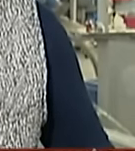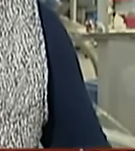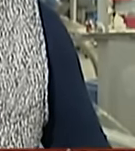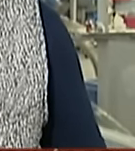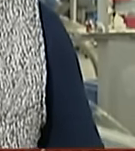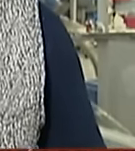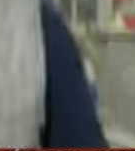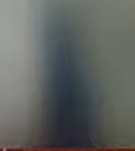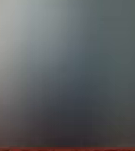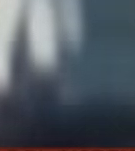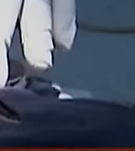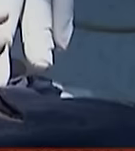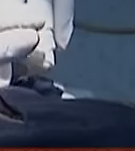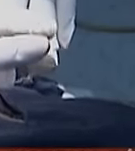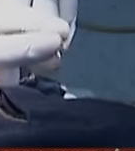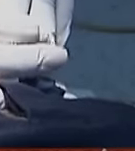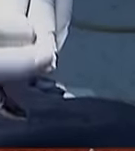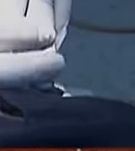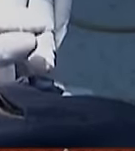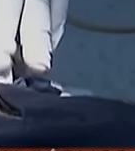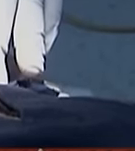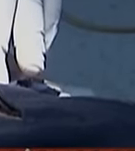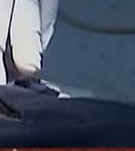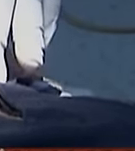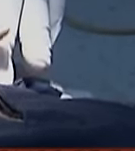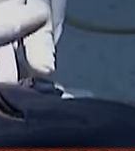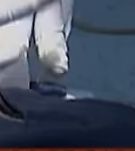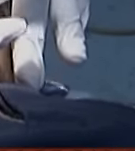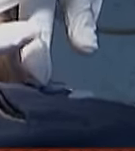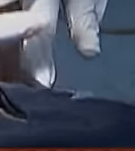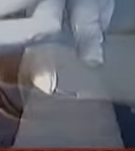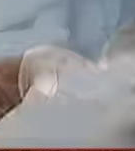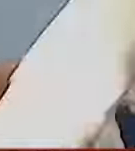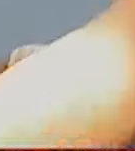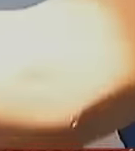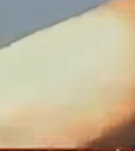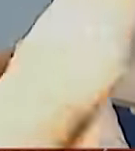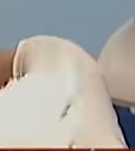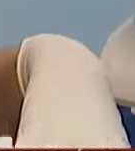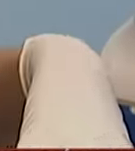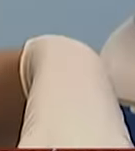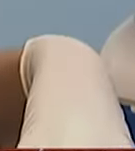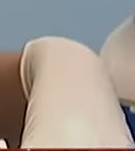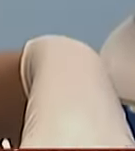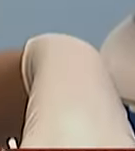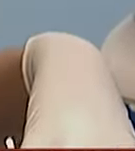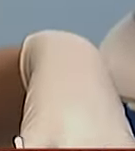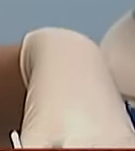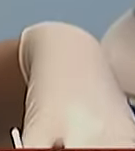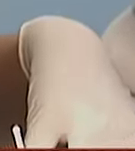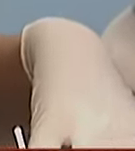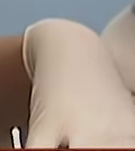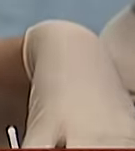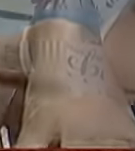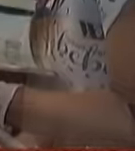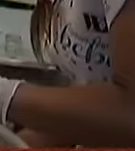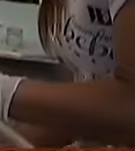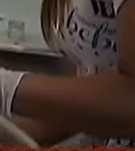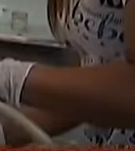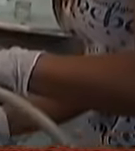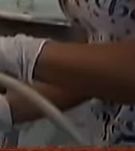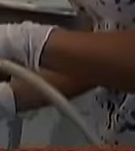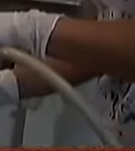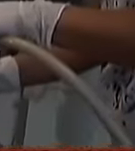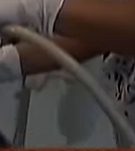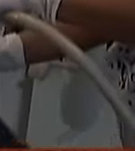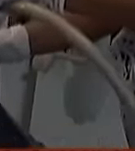con bastantes caries en México el 90% de la población tiene caries registros de la Organización Mundial de la Salud